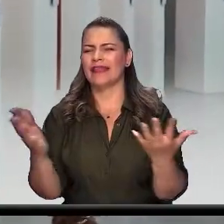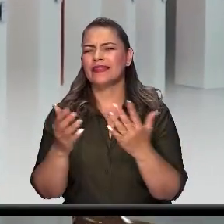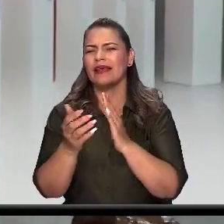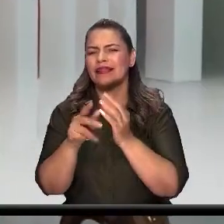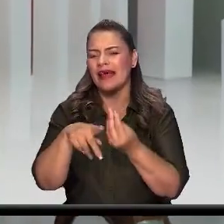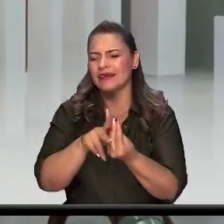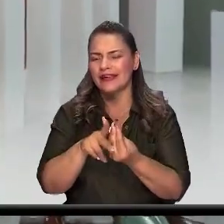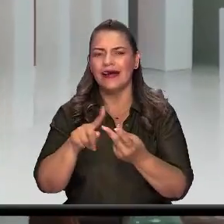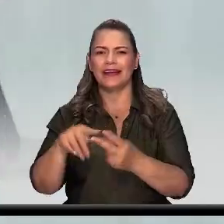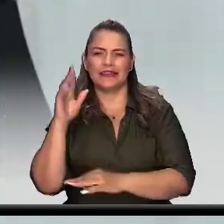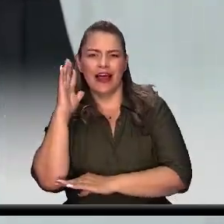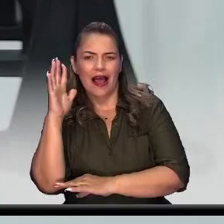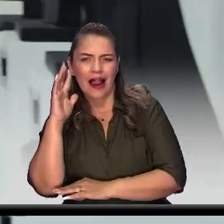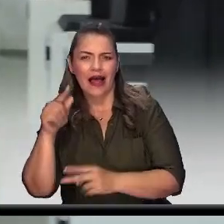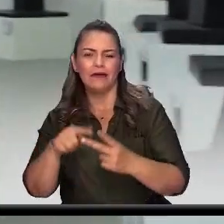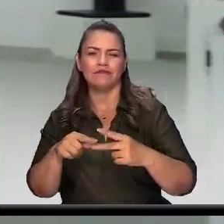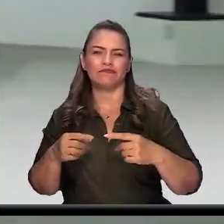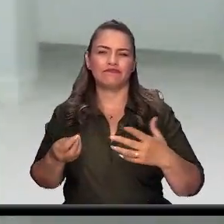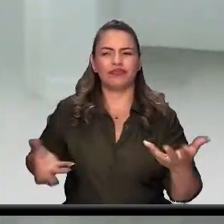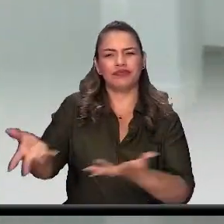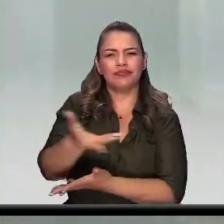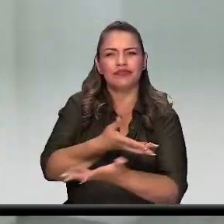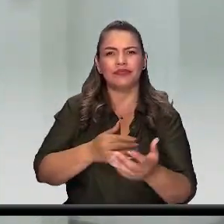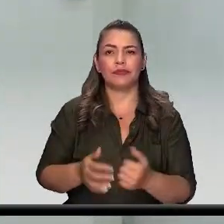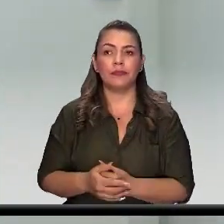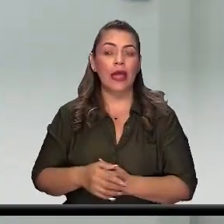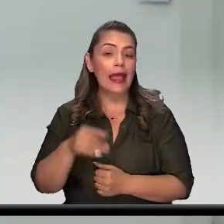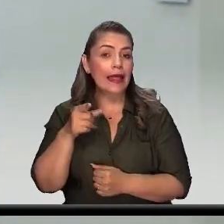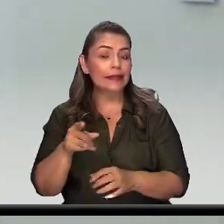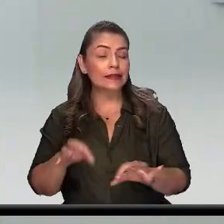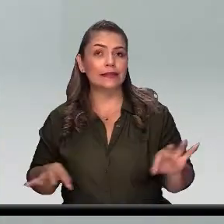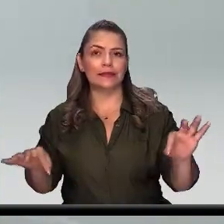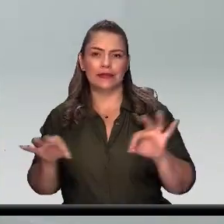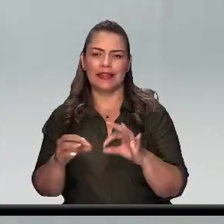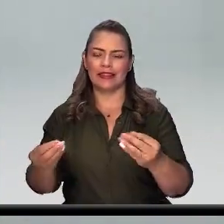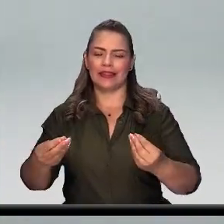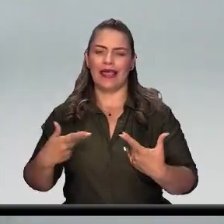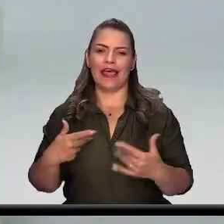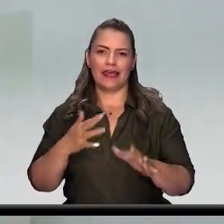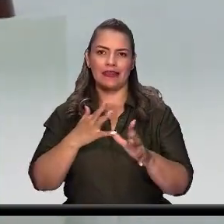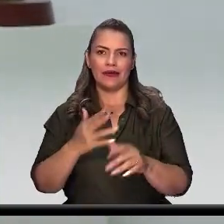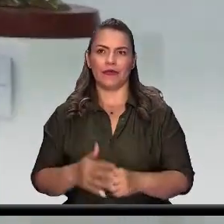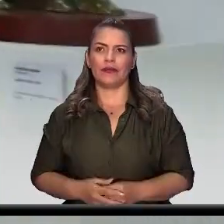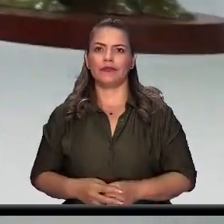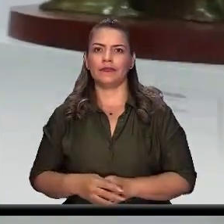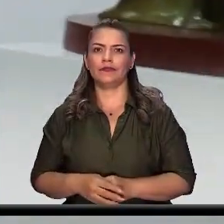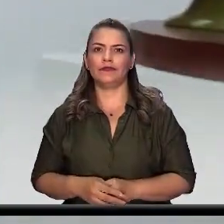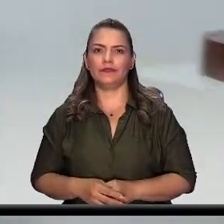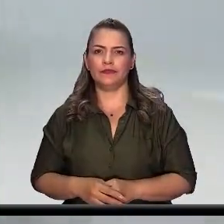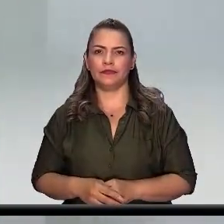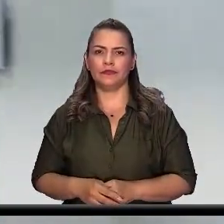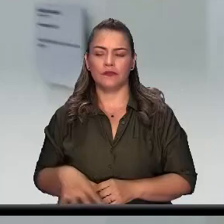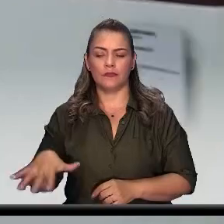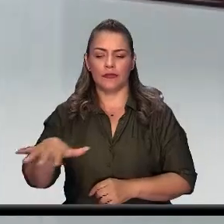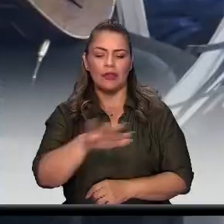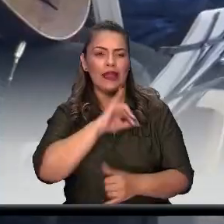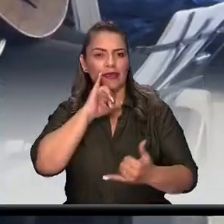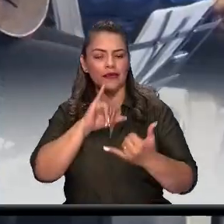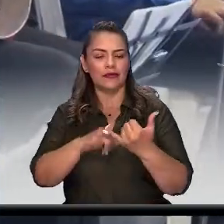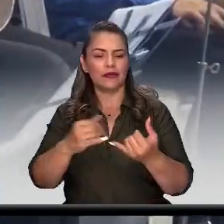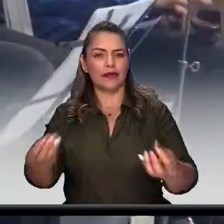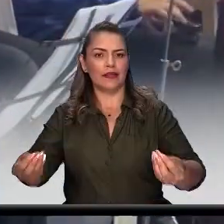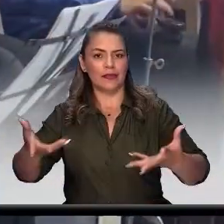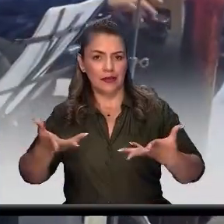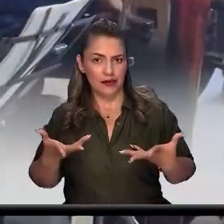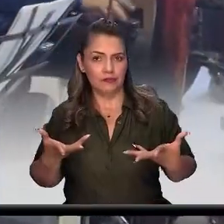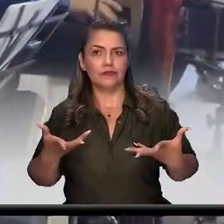conferencias para el encuentro de lo que nos hace itagüiseños, de lo que constituye nuestra identidad y lo que día a día